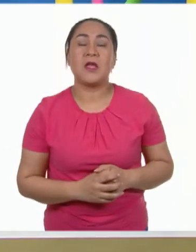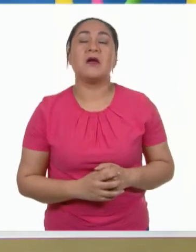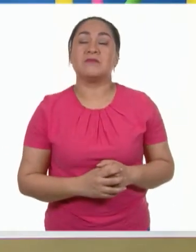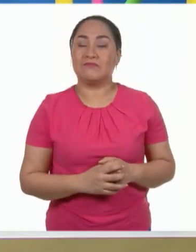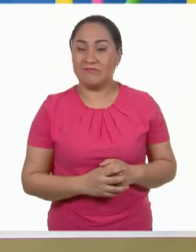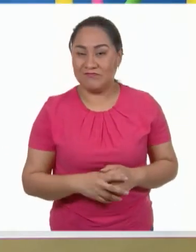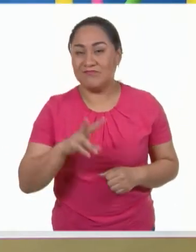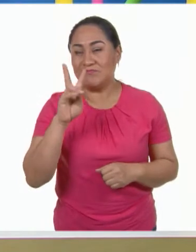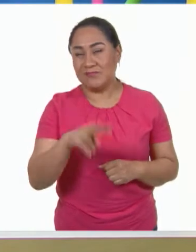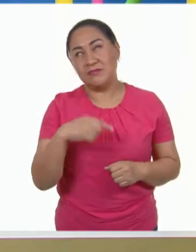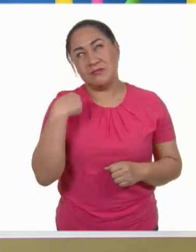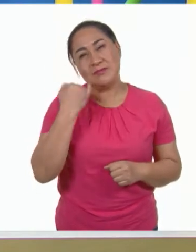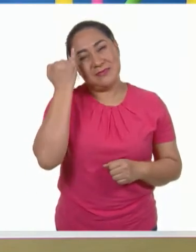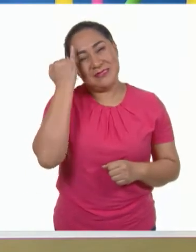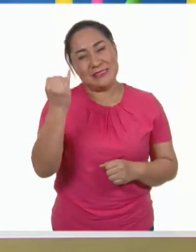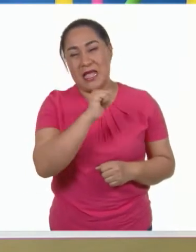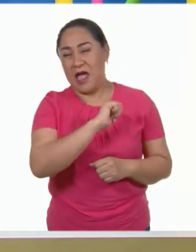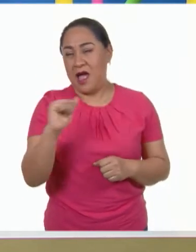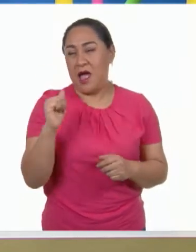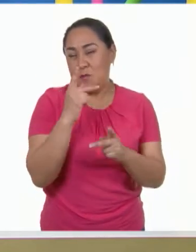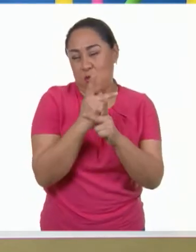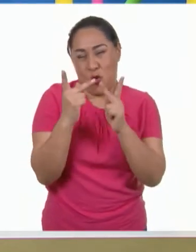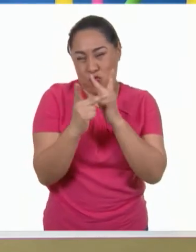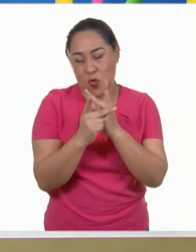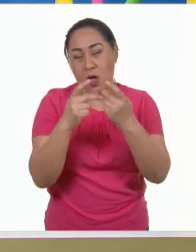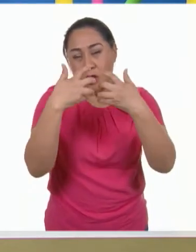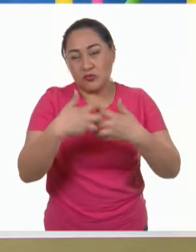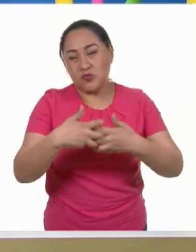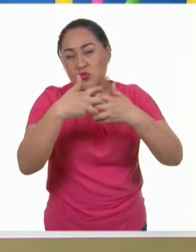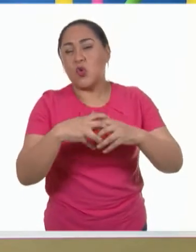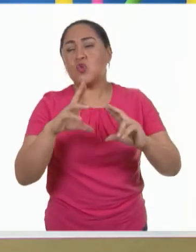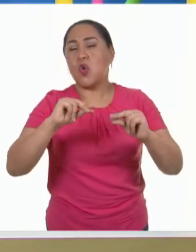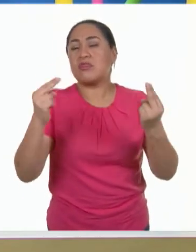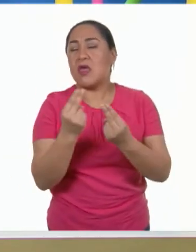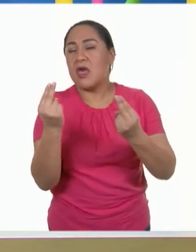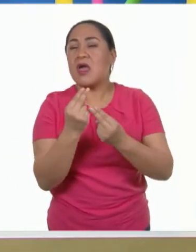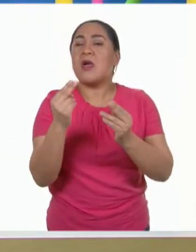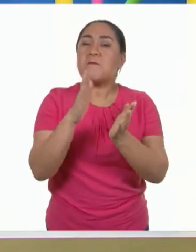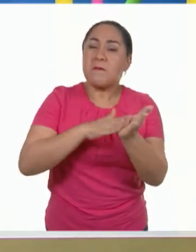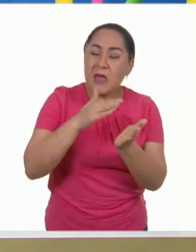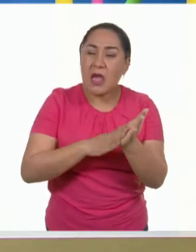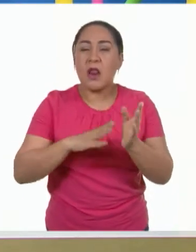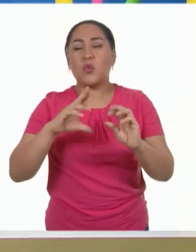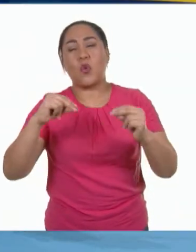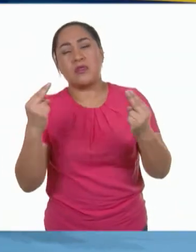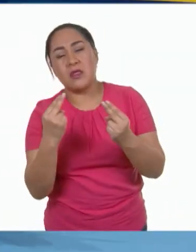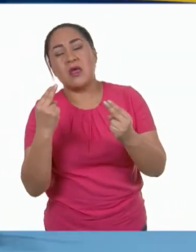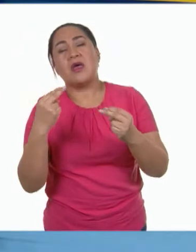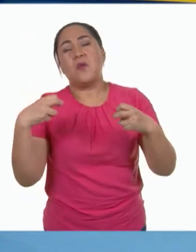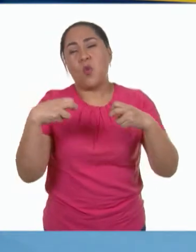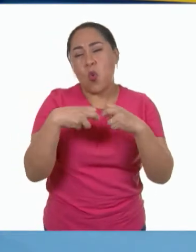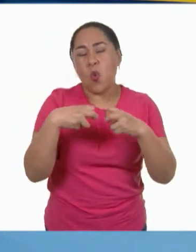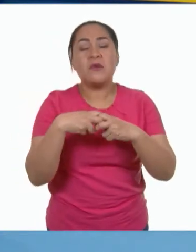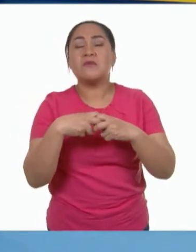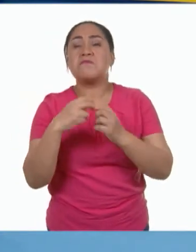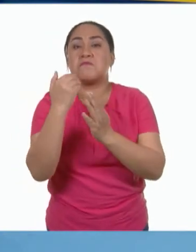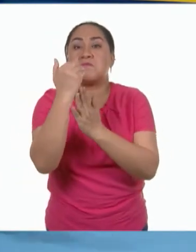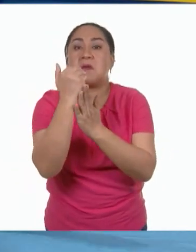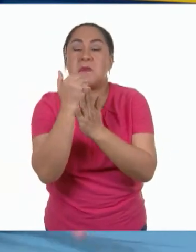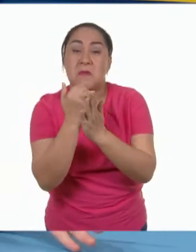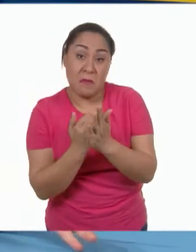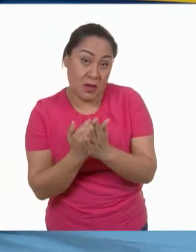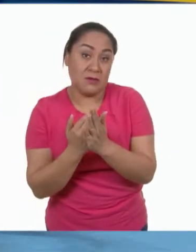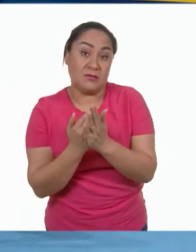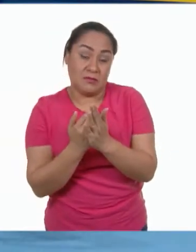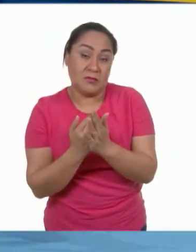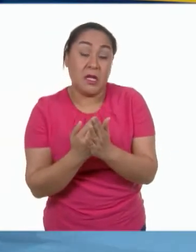imagino que la producción de artículos sin empaque disminuye la necesidad de usar los recursos que se destinan a su producción, que